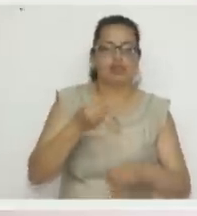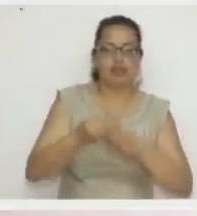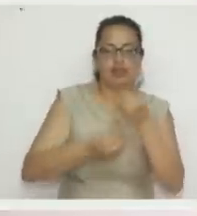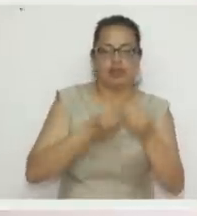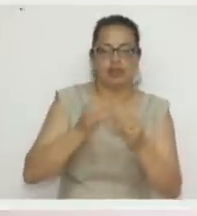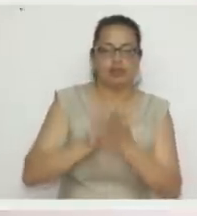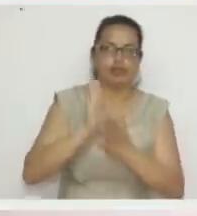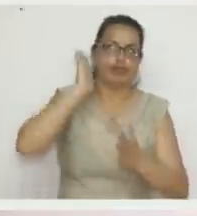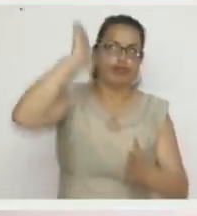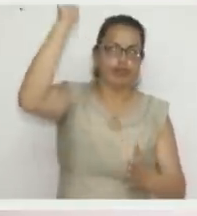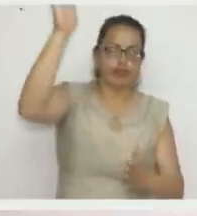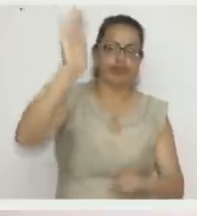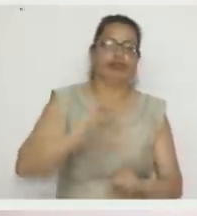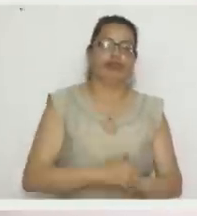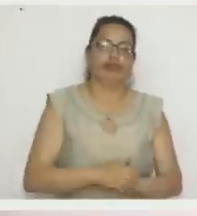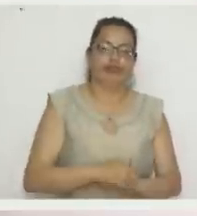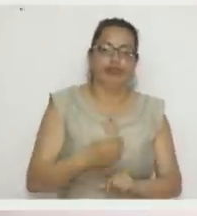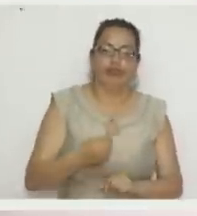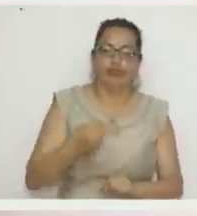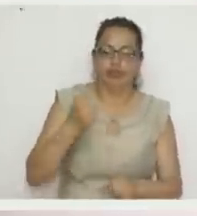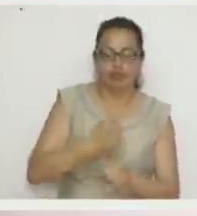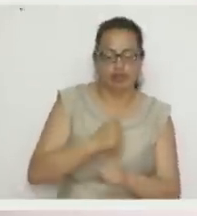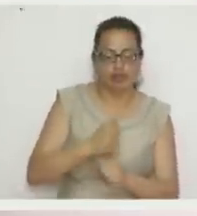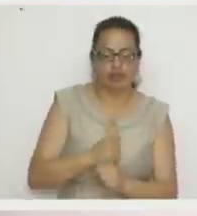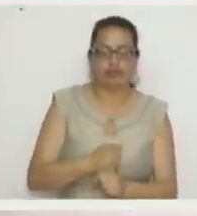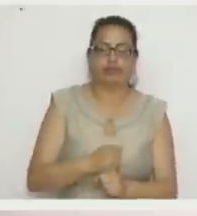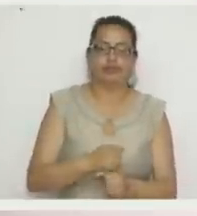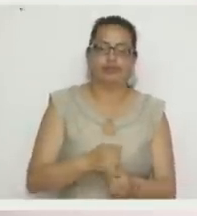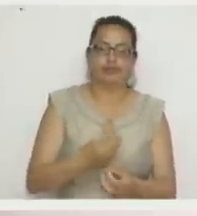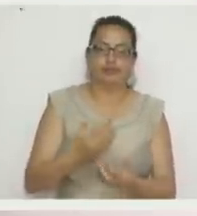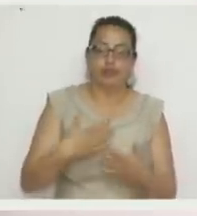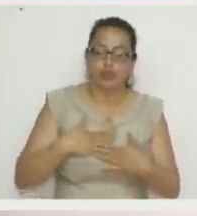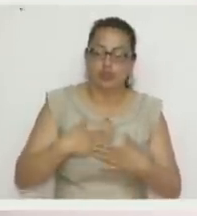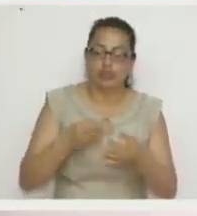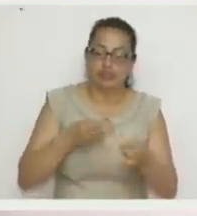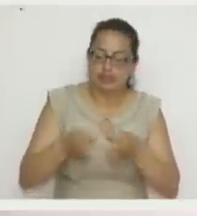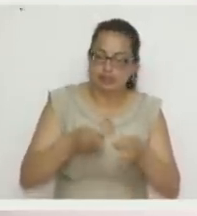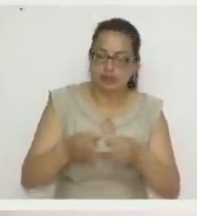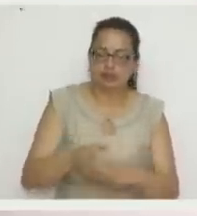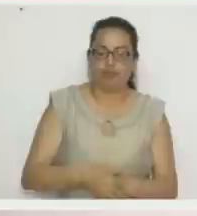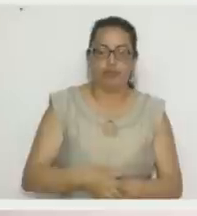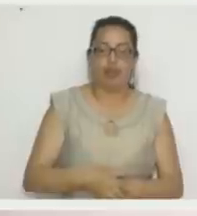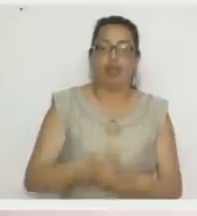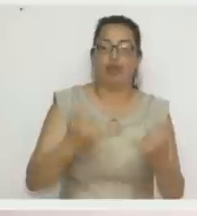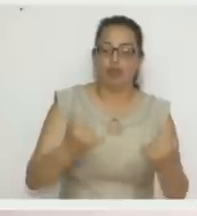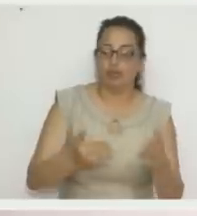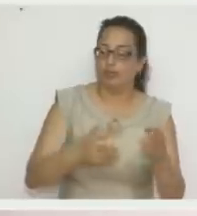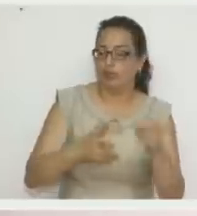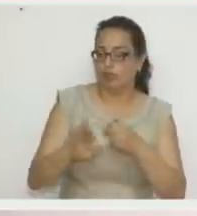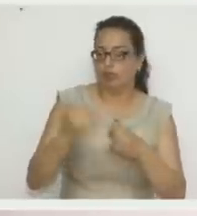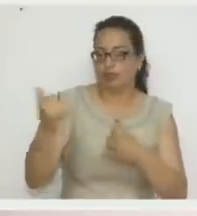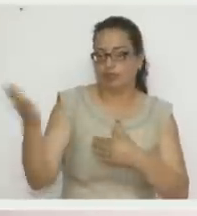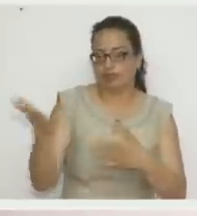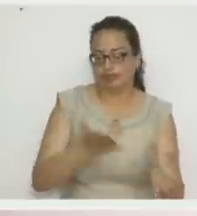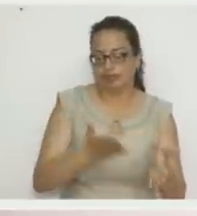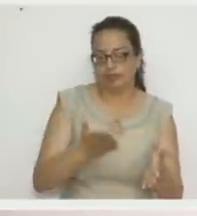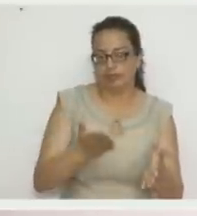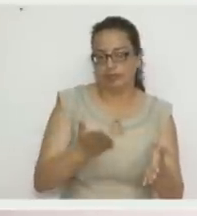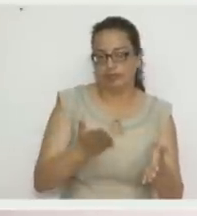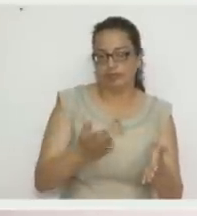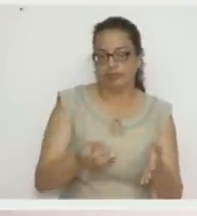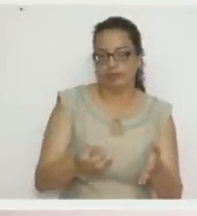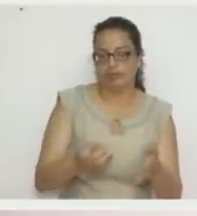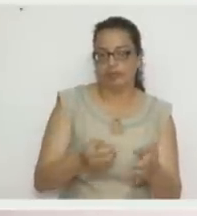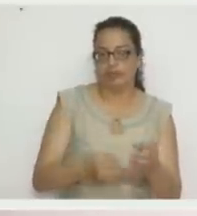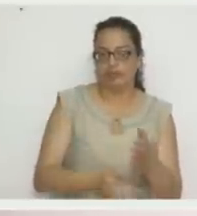puede llegar a que funcionen estos proyectos que les damos. Nosotros vamos a hacer una pequeña pausa acá en nuestro programa y ya regresamos